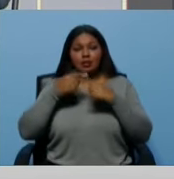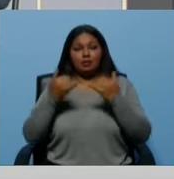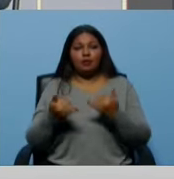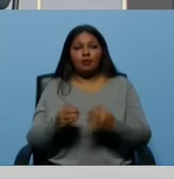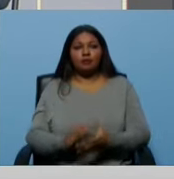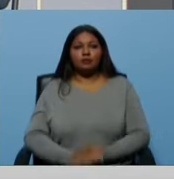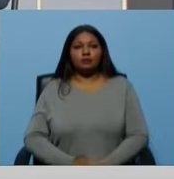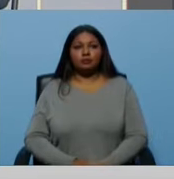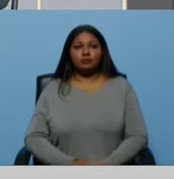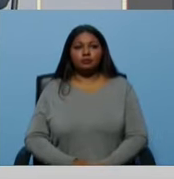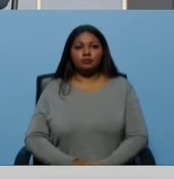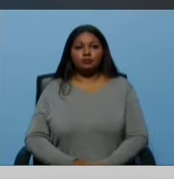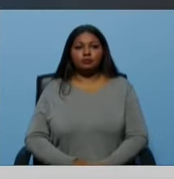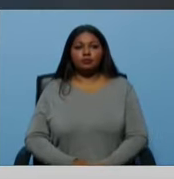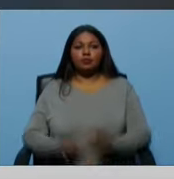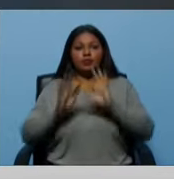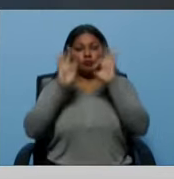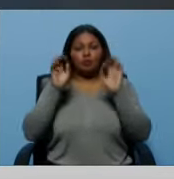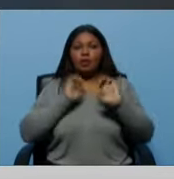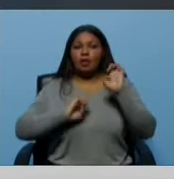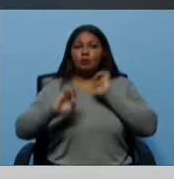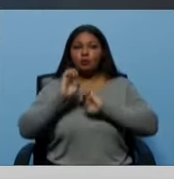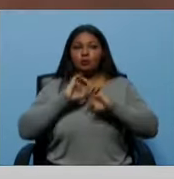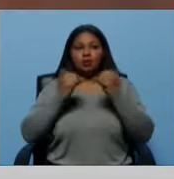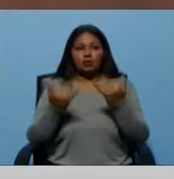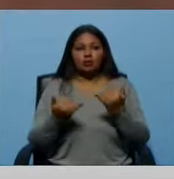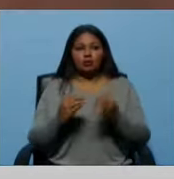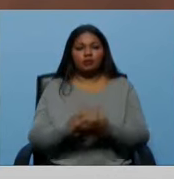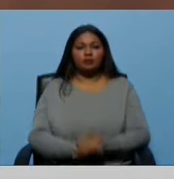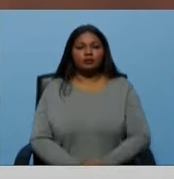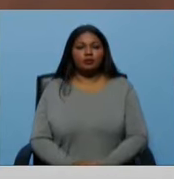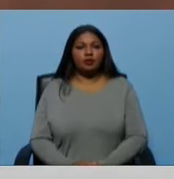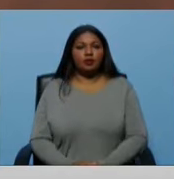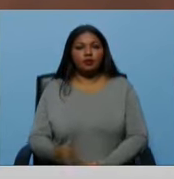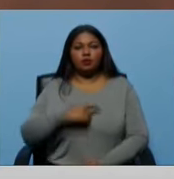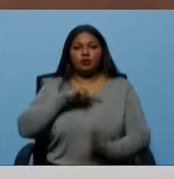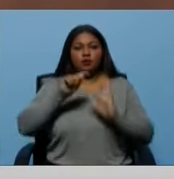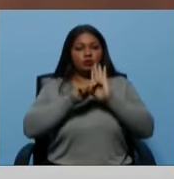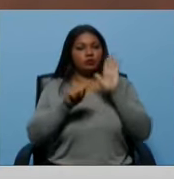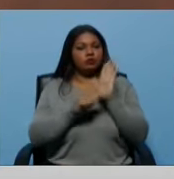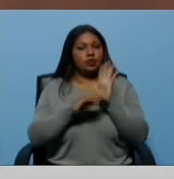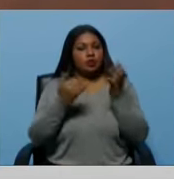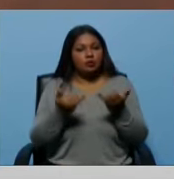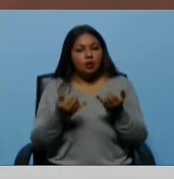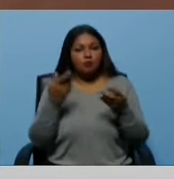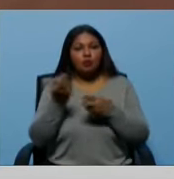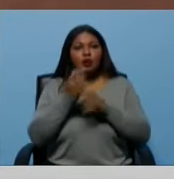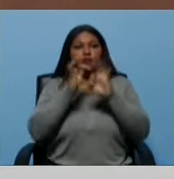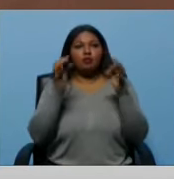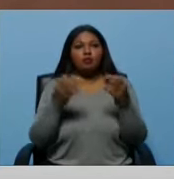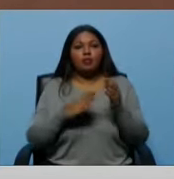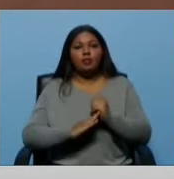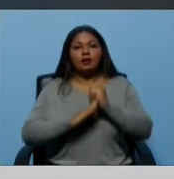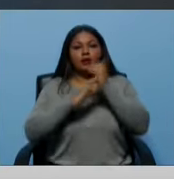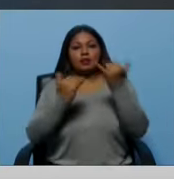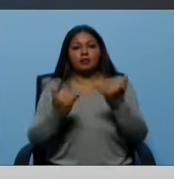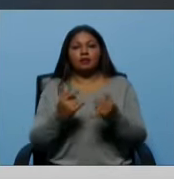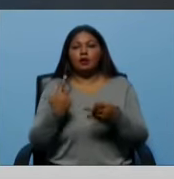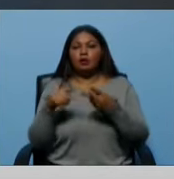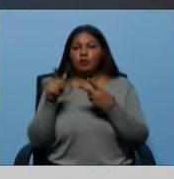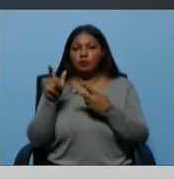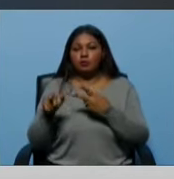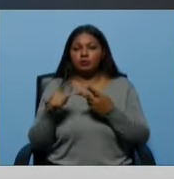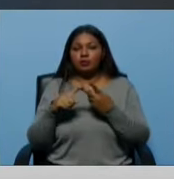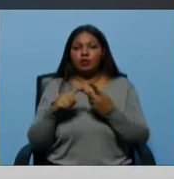dictadura y en manejo de emociones. Y señalar que cambió la constitución y, bueno, ese se trata de elegir como un... Y otro candidato